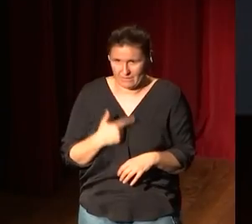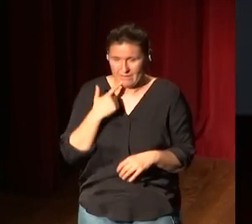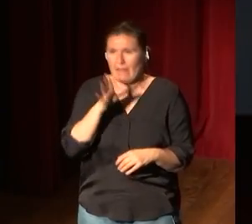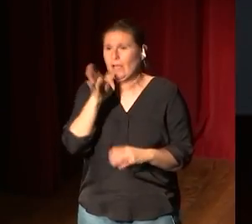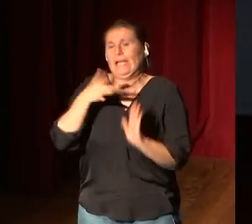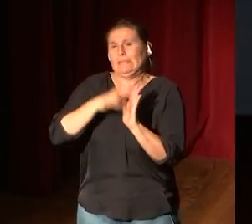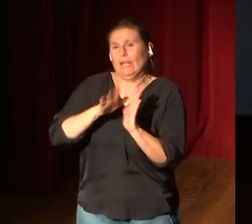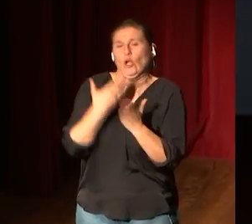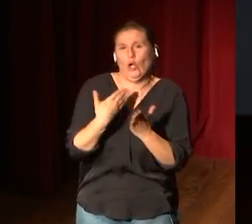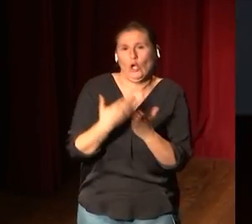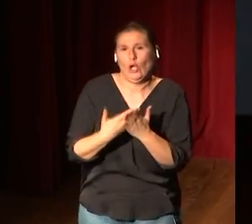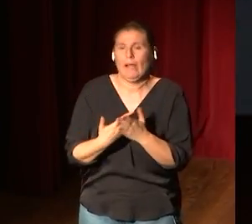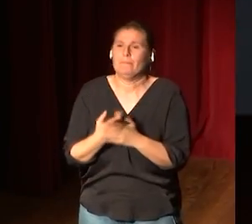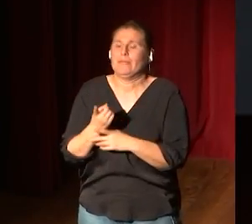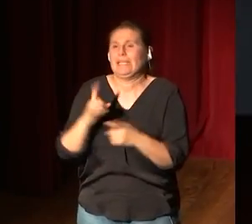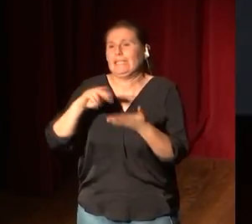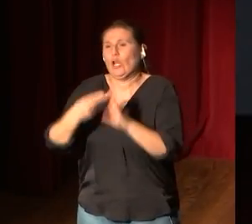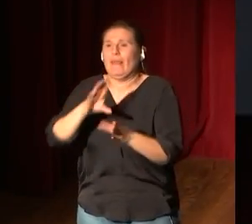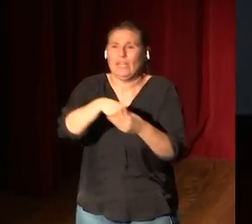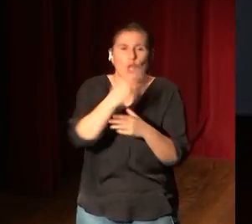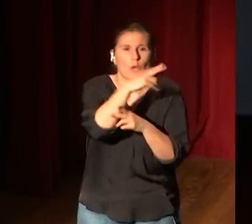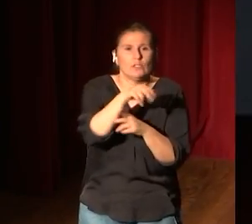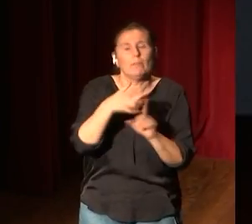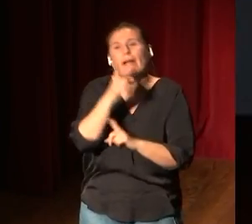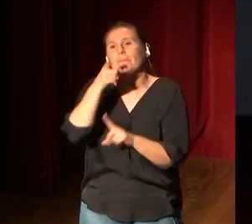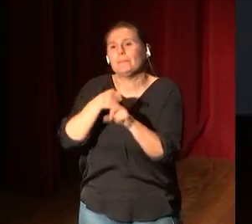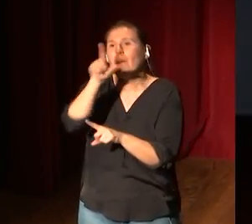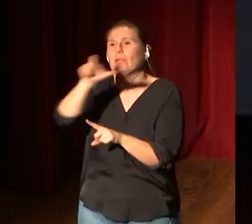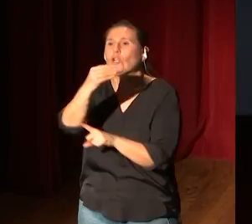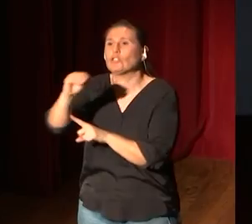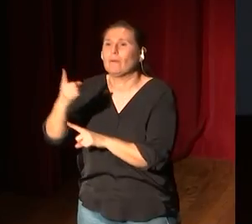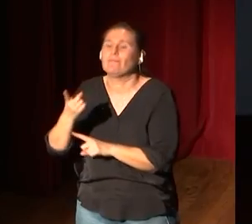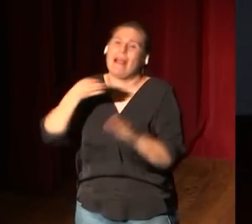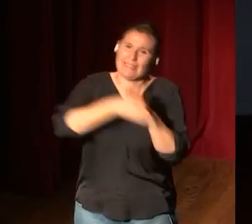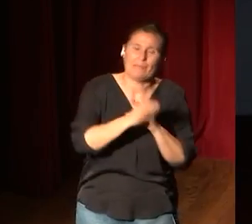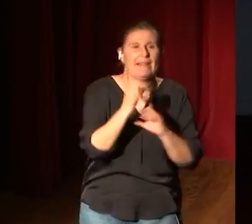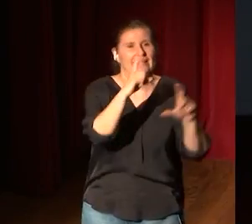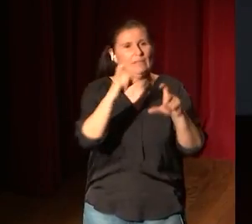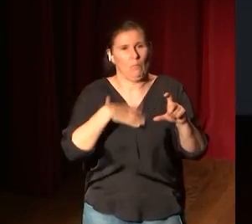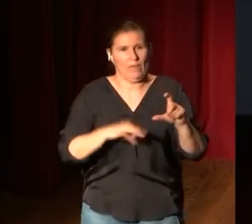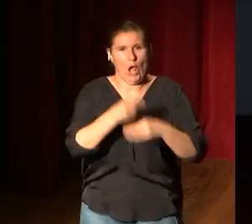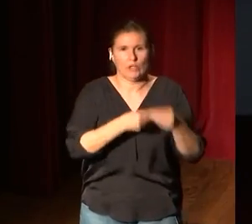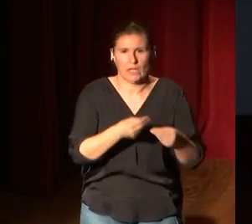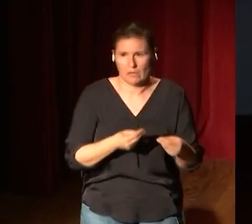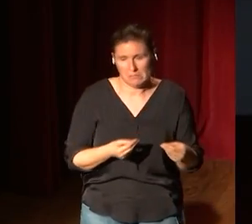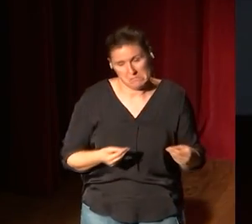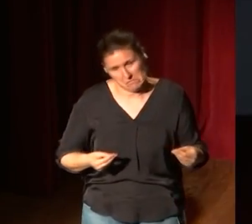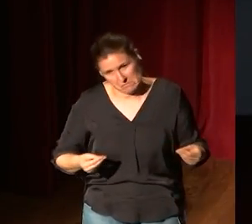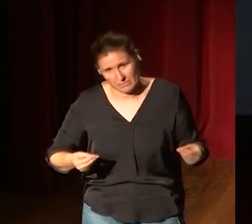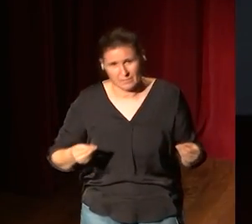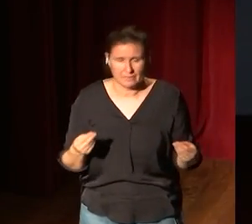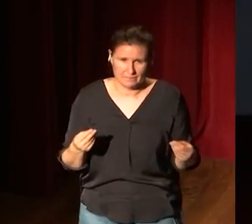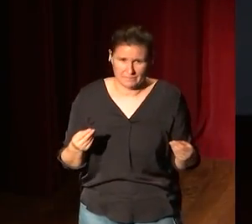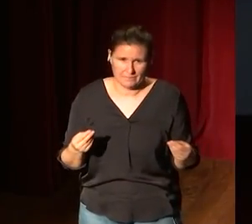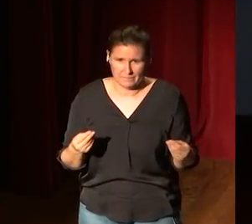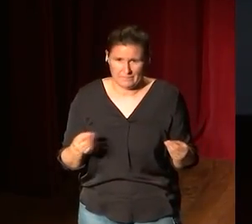tecnologías en los museos es que los jóvenes utilizan dispositivos móviles, hombre, es